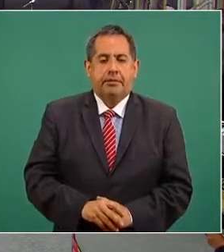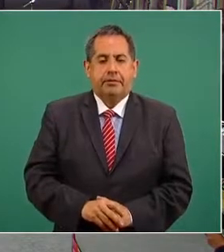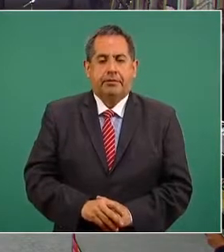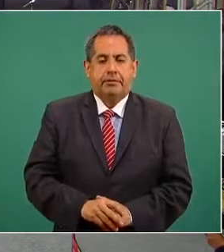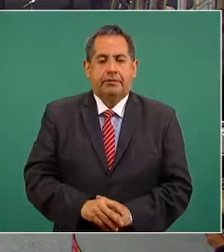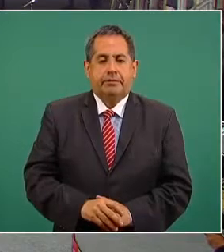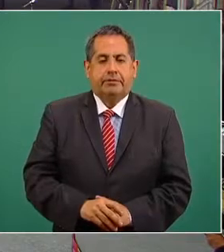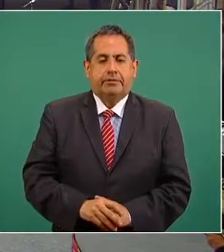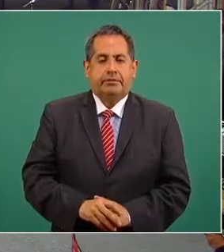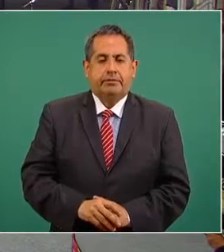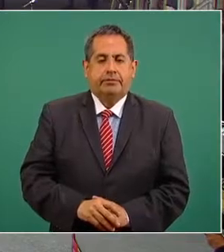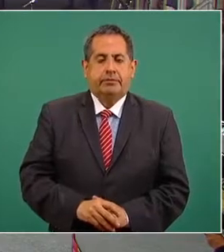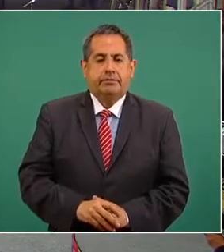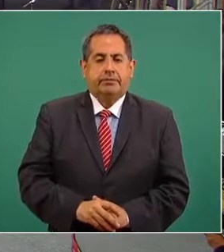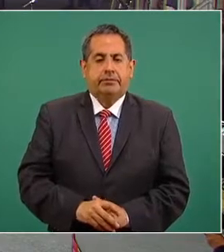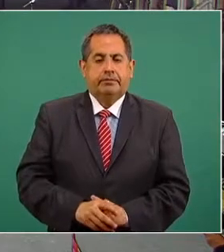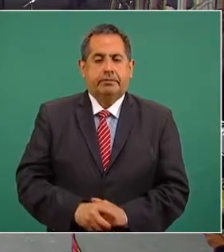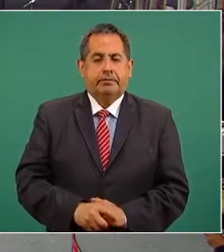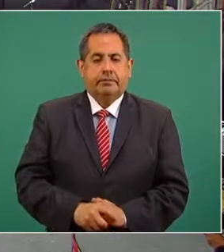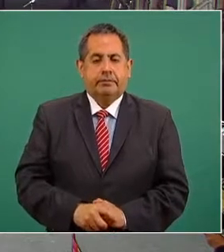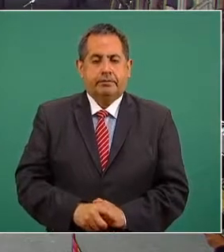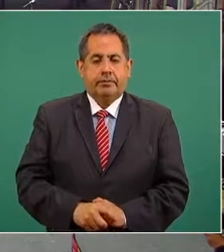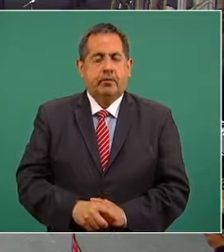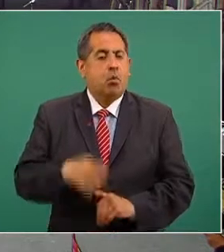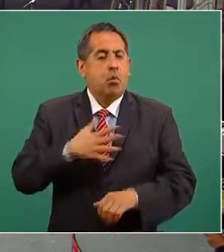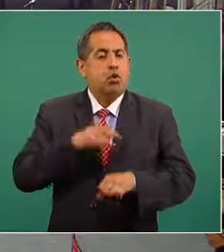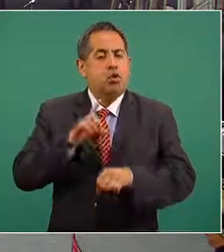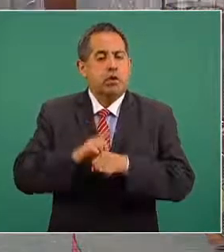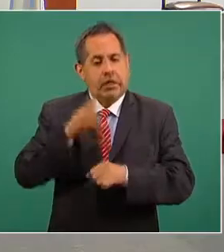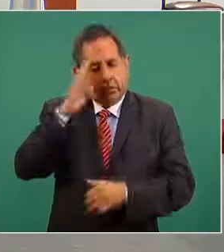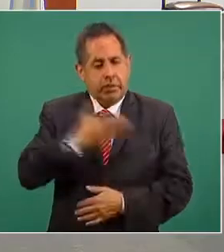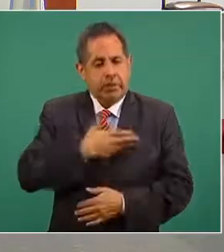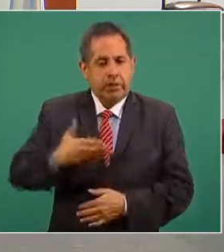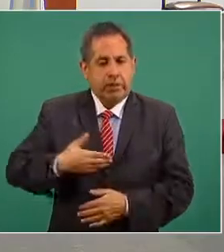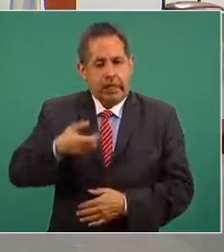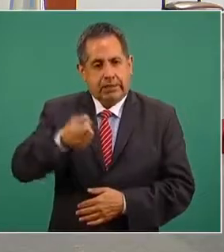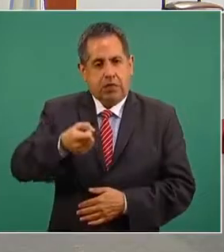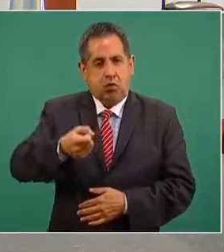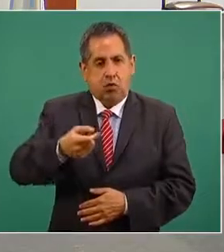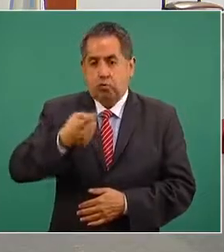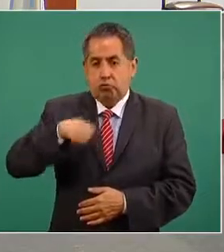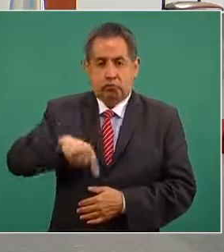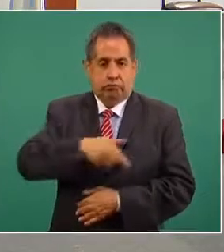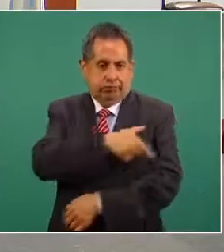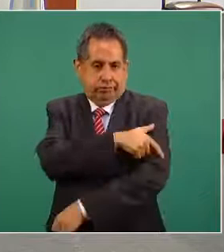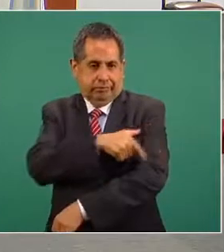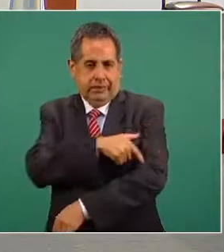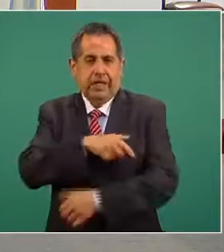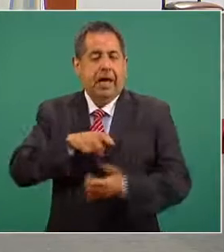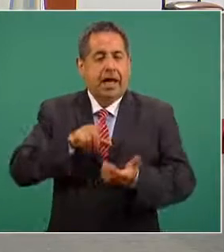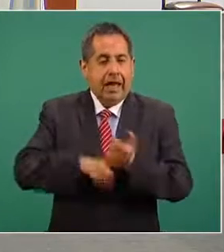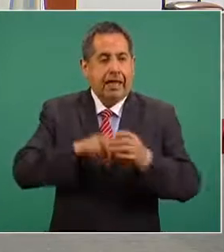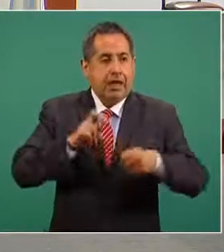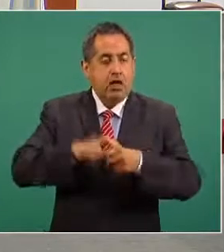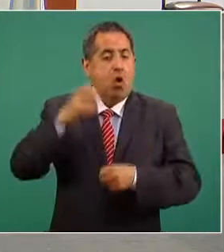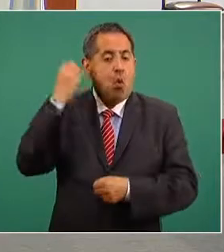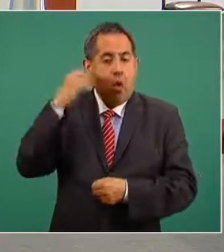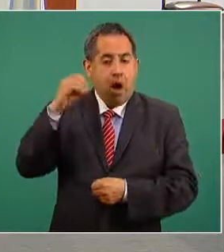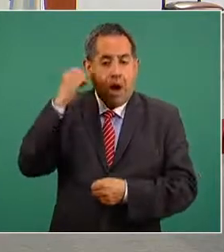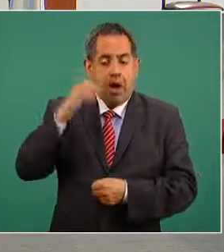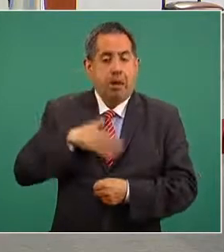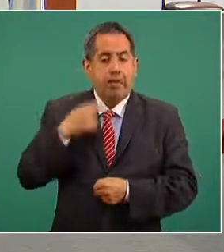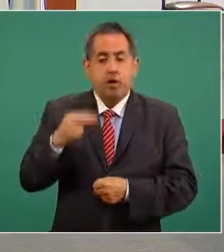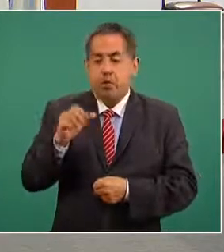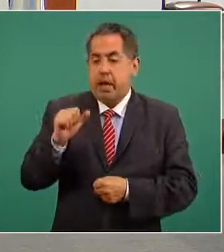buenos días señor presidente les iba un cordial saludo los servidores de la nación del estado de Oaxaca en nombre es